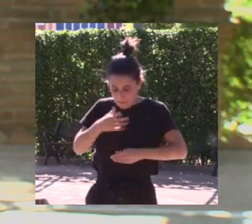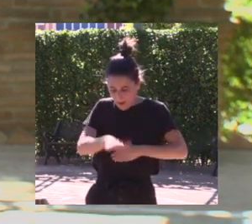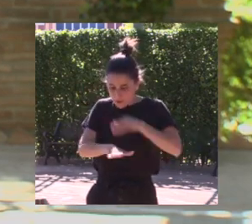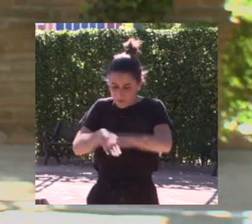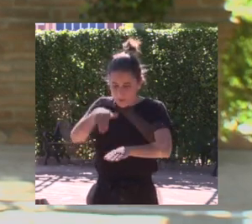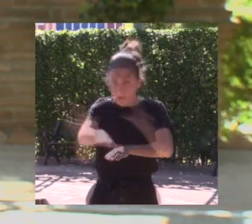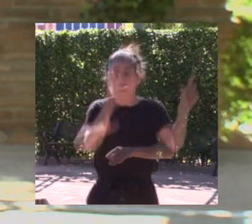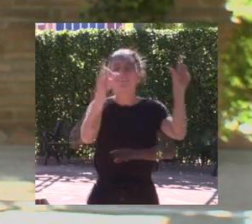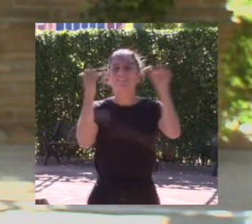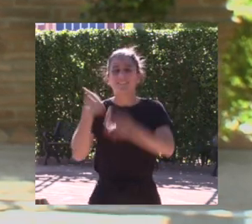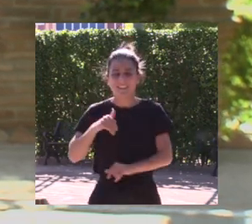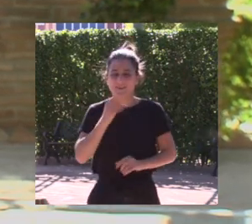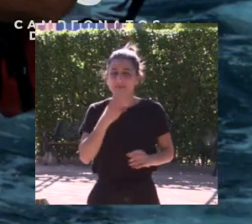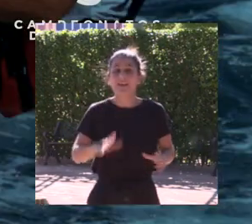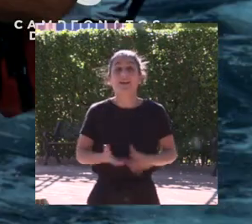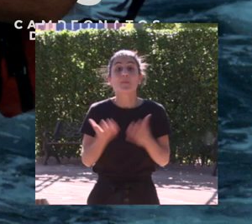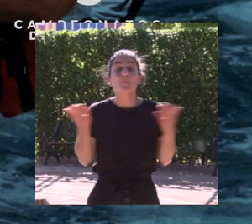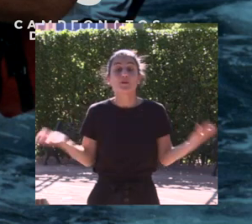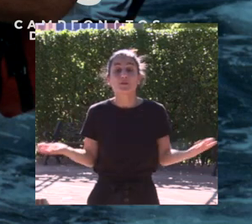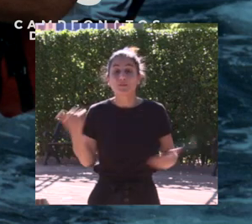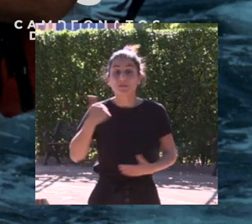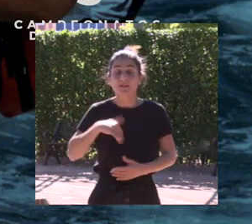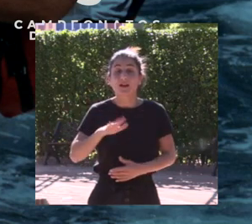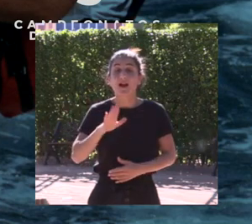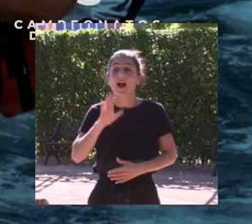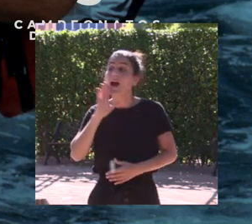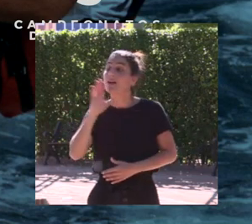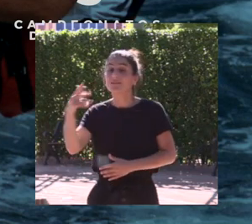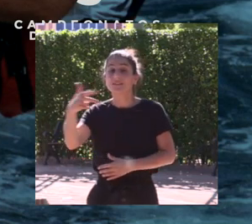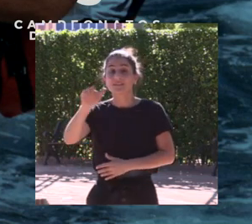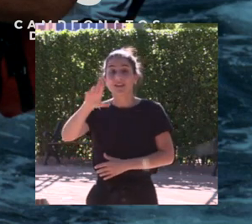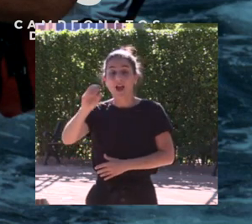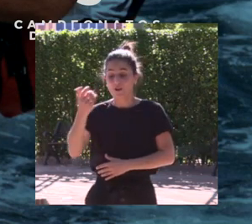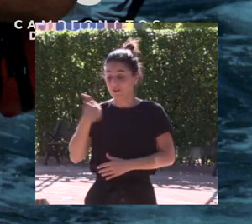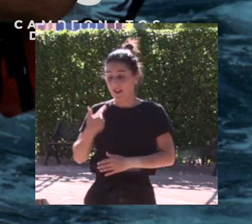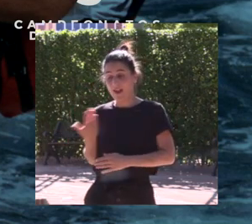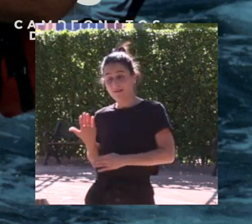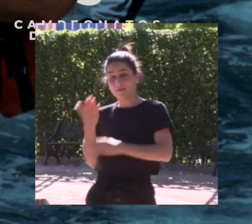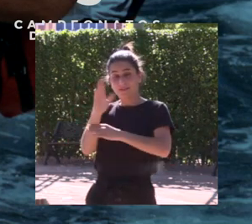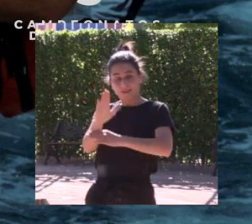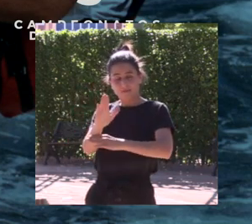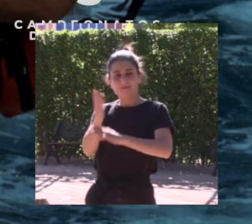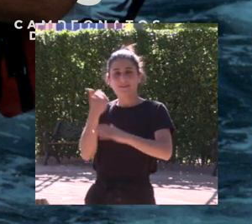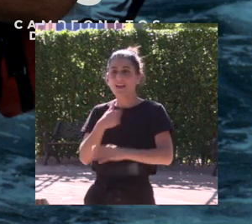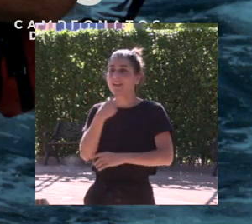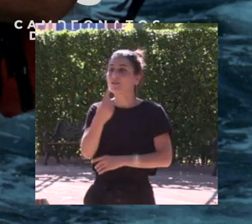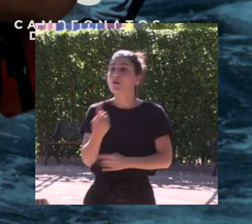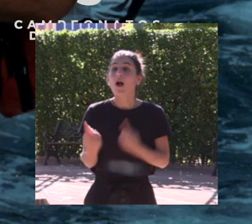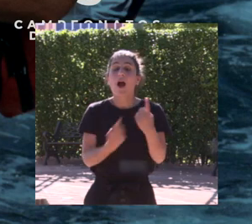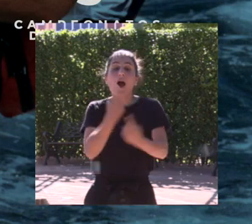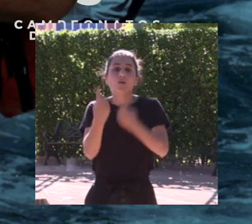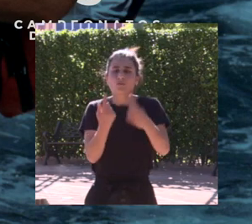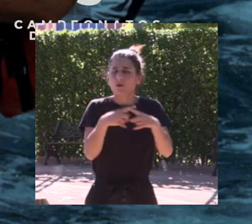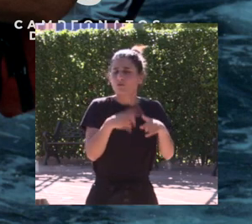poder conseguir nuestros objetivos. Bueno, pues como acaba de decir Charo en su brillante presentación, estos son